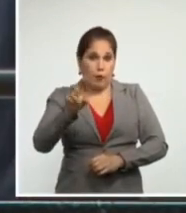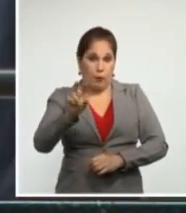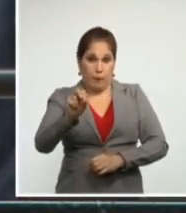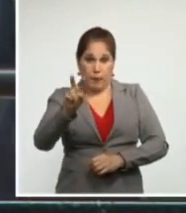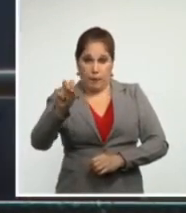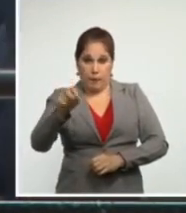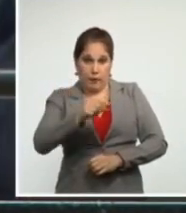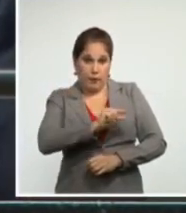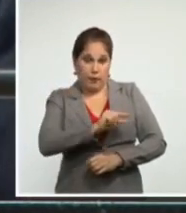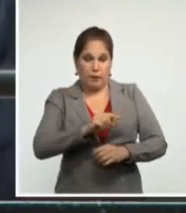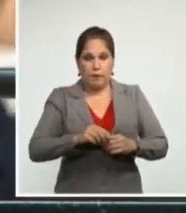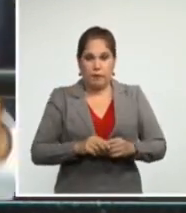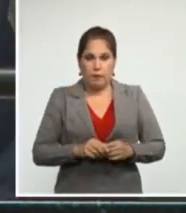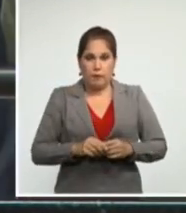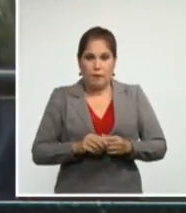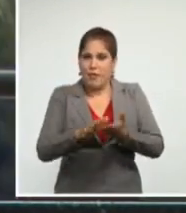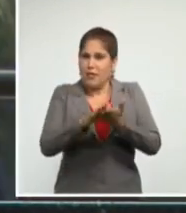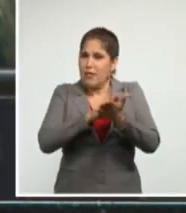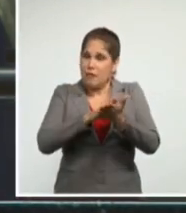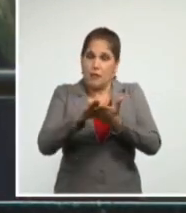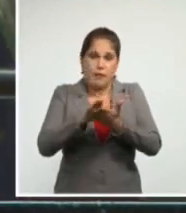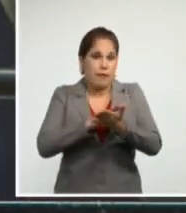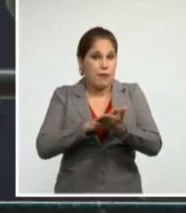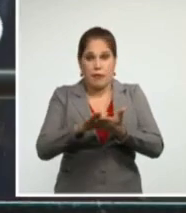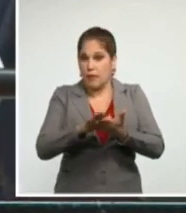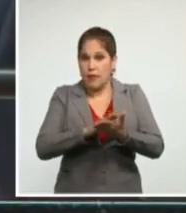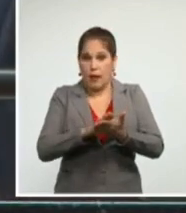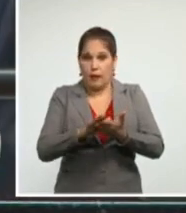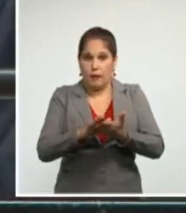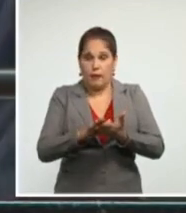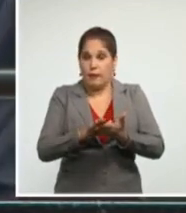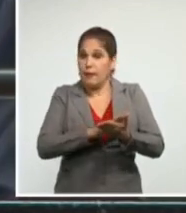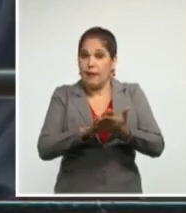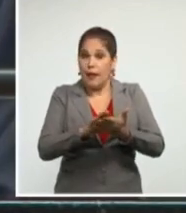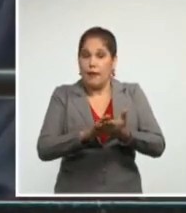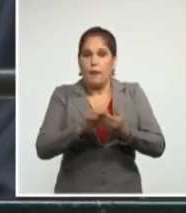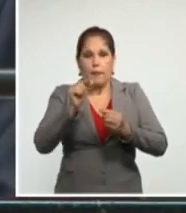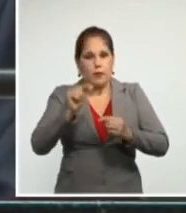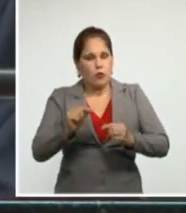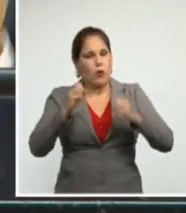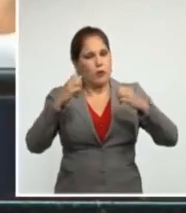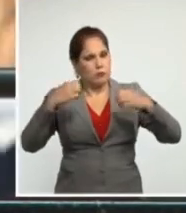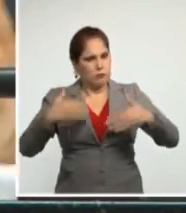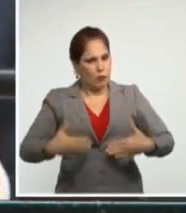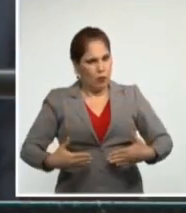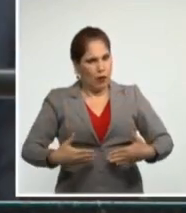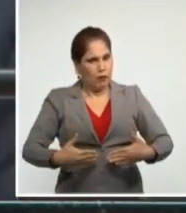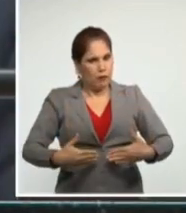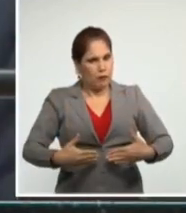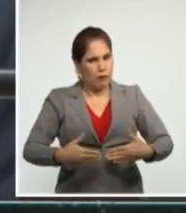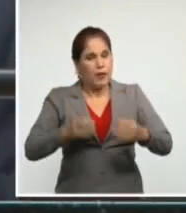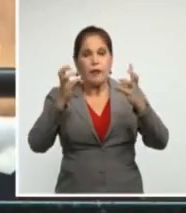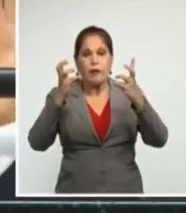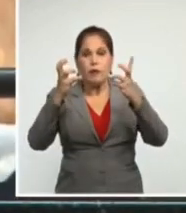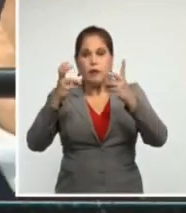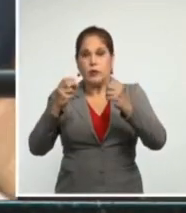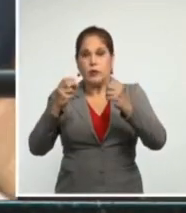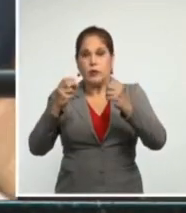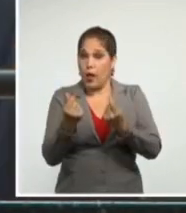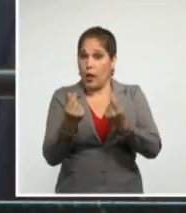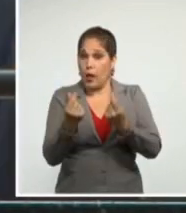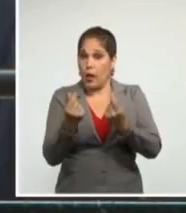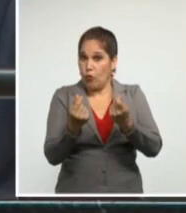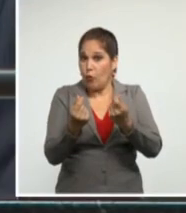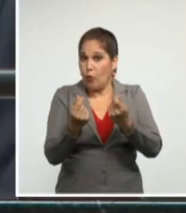nadie con un mínimo de honestidad y con datos económicos que son de